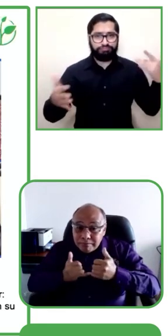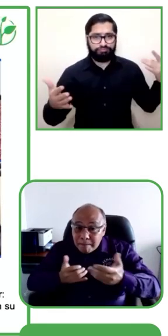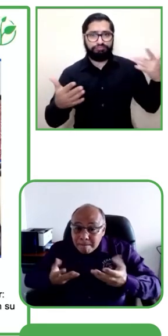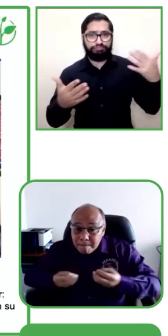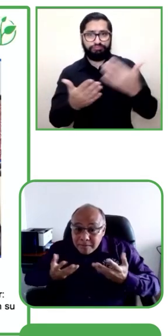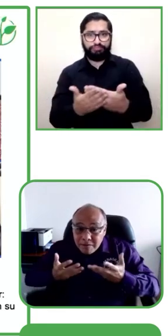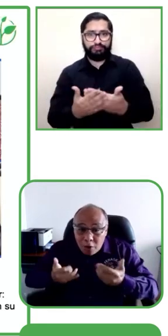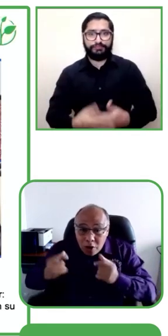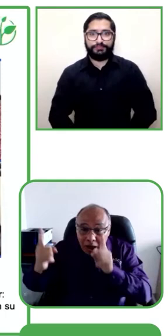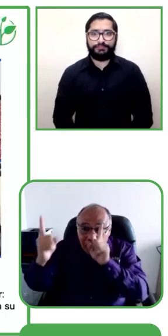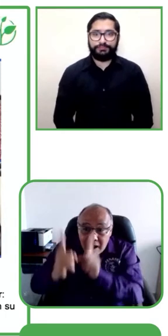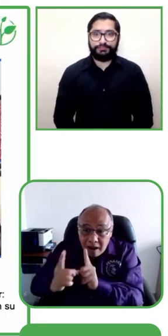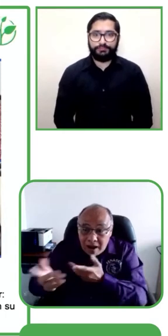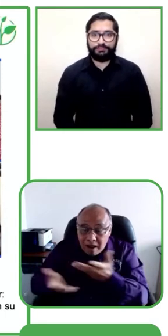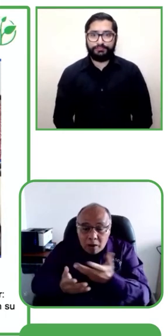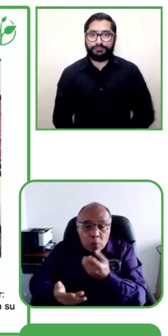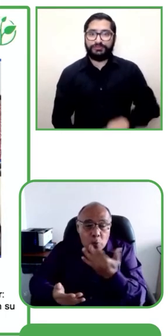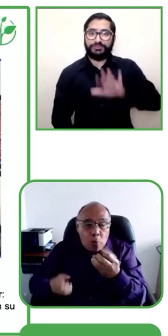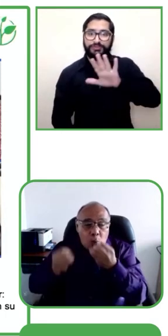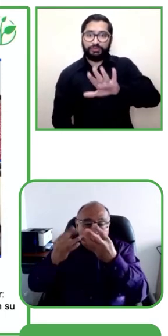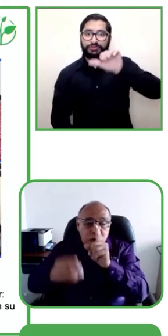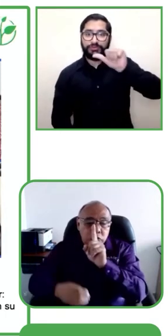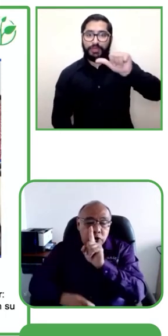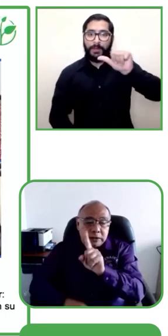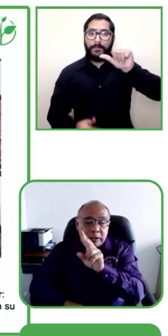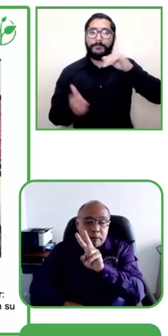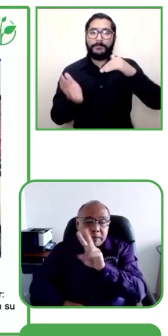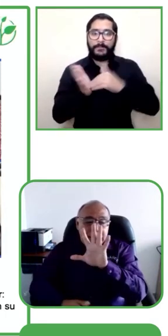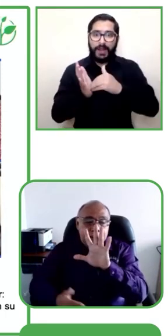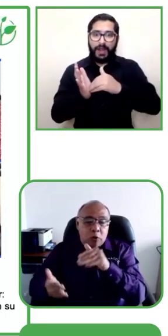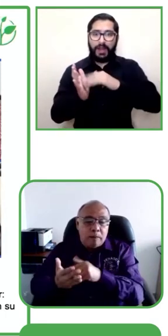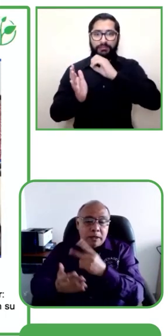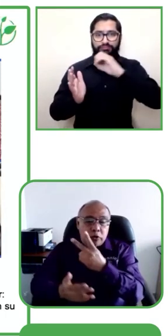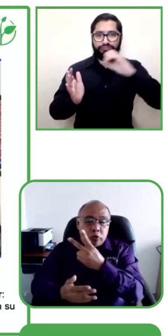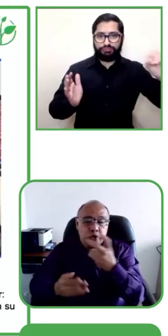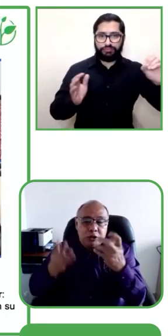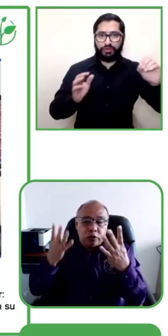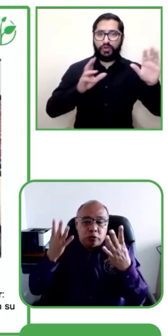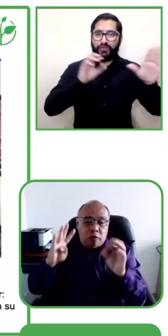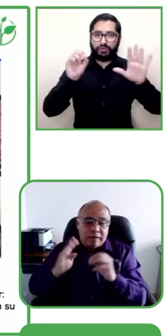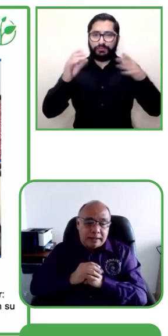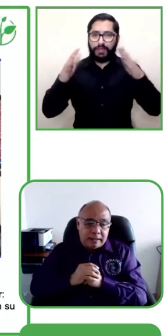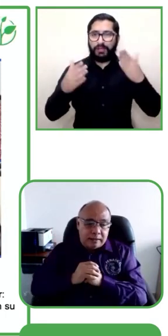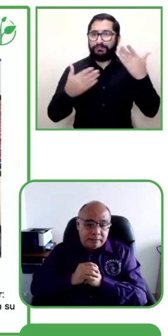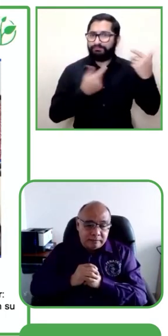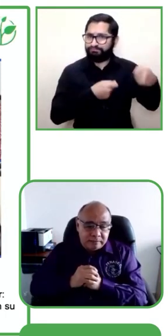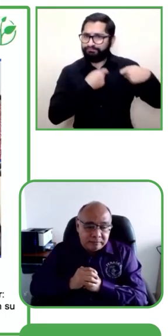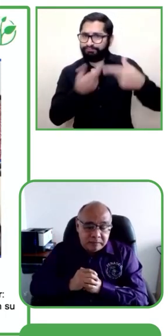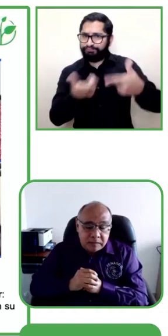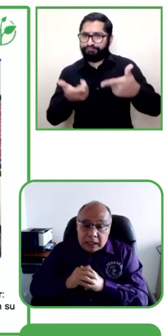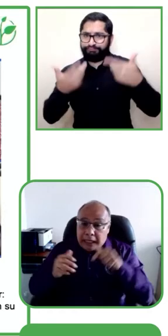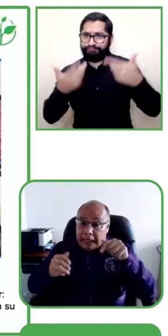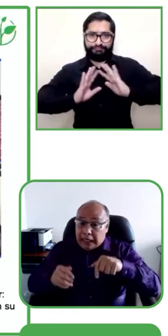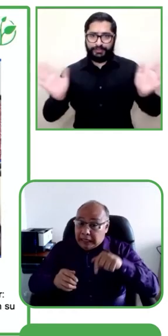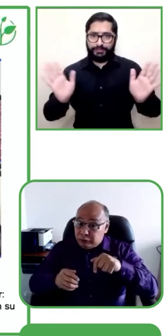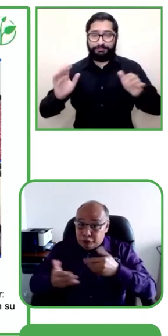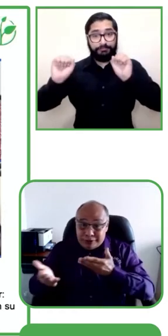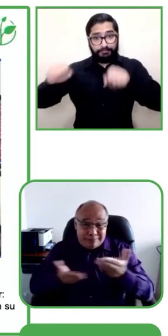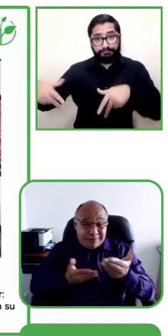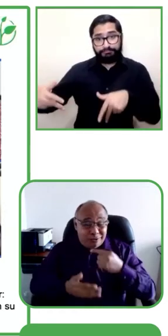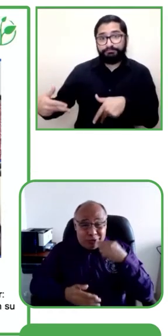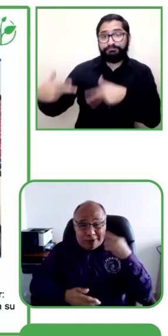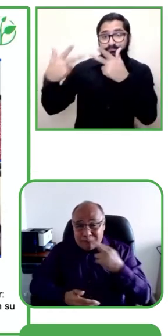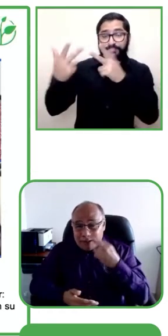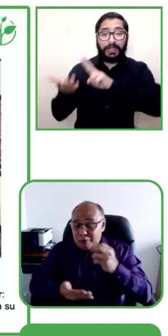interpretación en línea, CIEL, que es cuando se encuentran con una persona en un espacio físico y usan el servicio de interpretación de manera